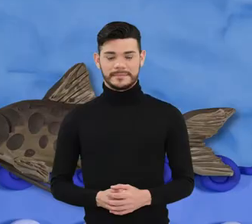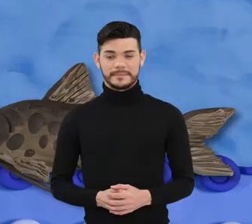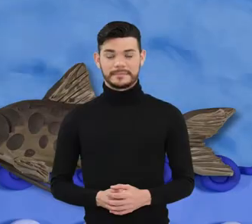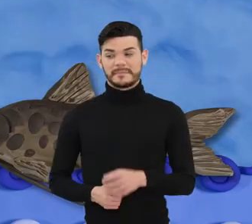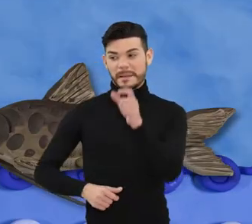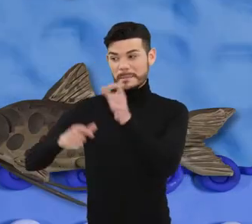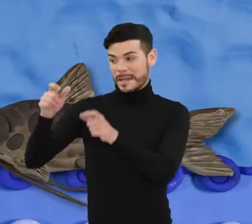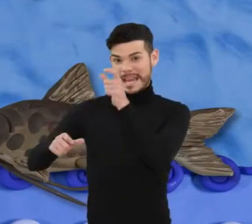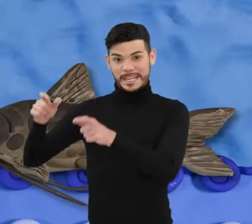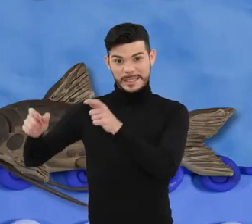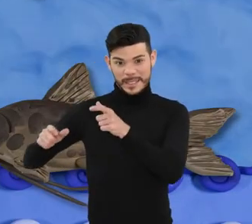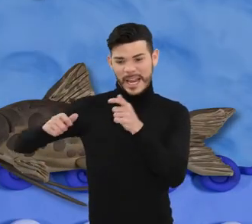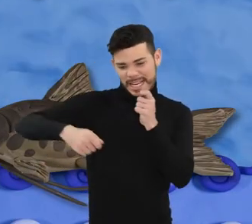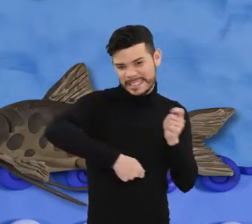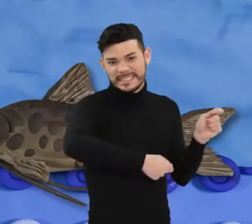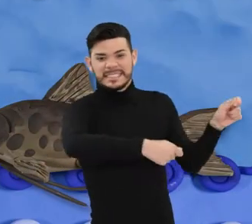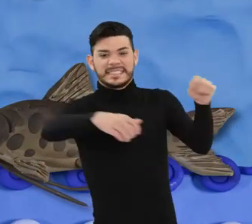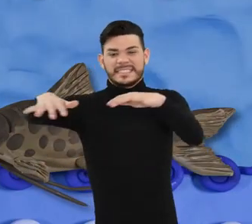Los pescadores